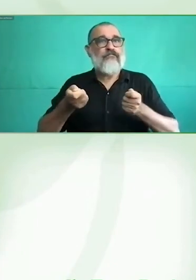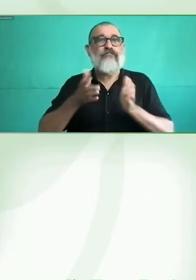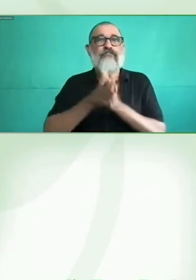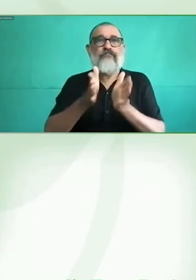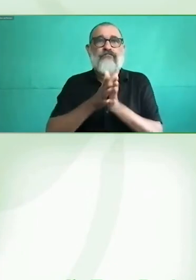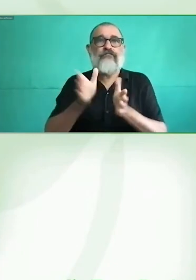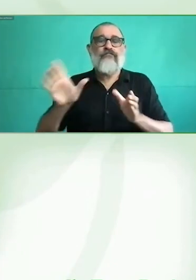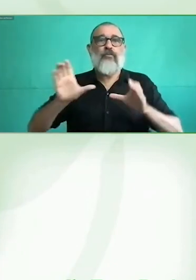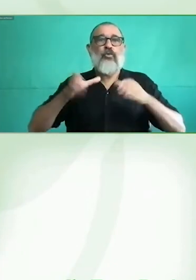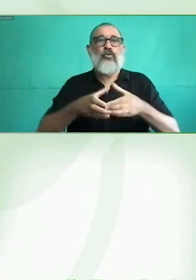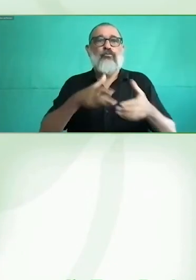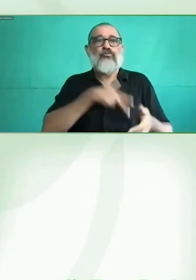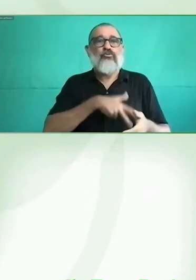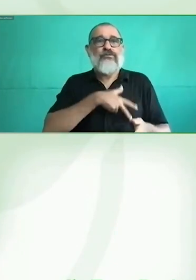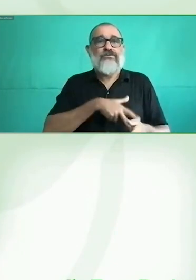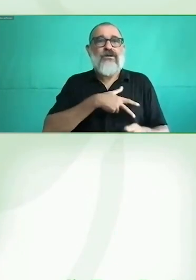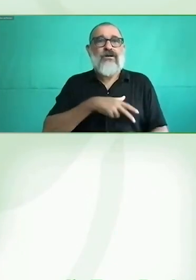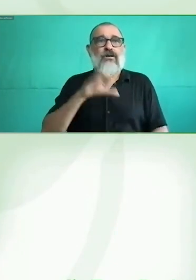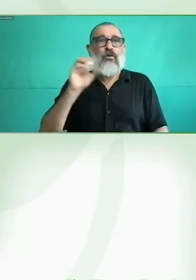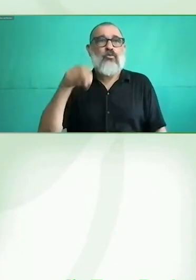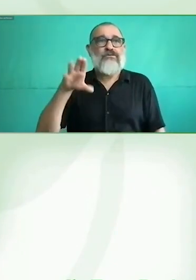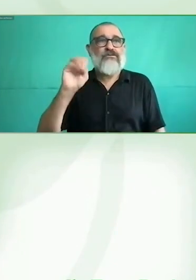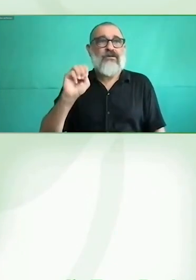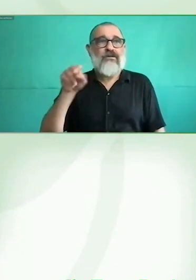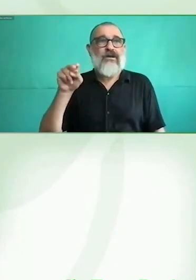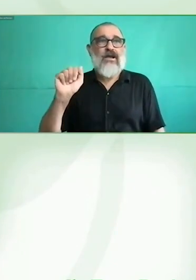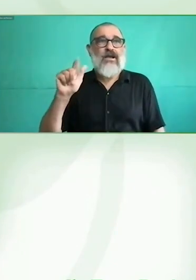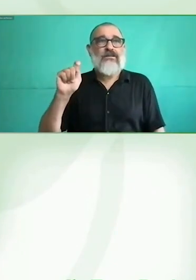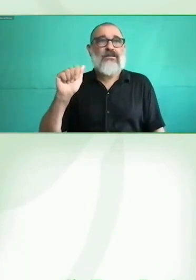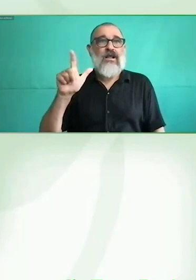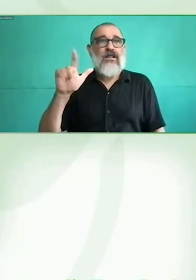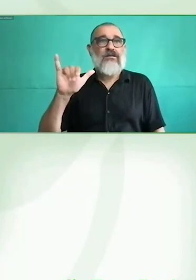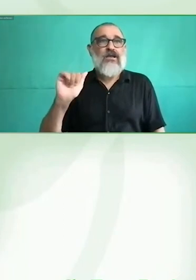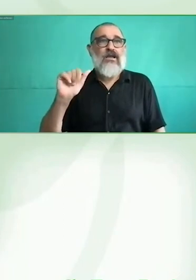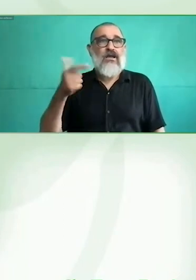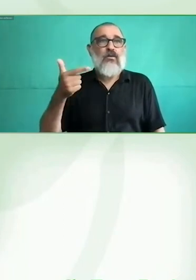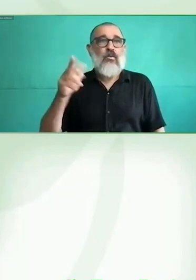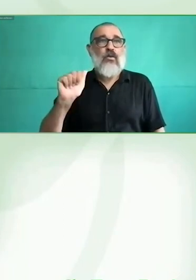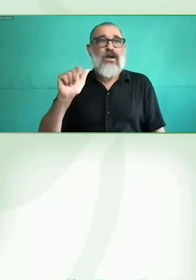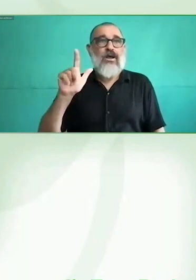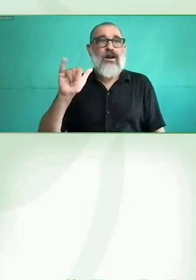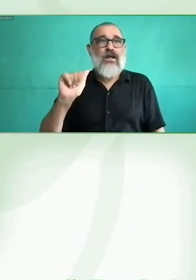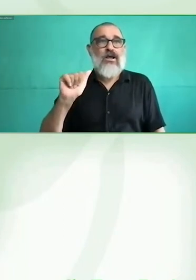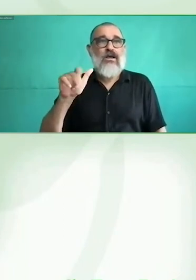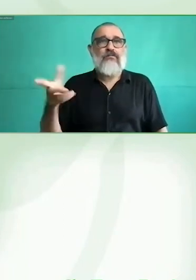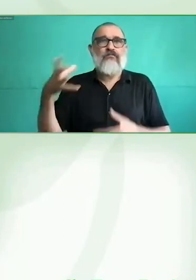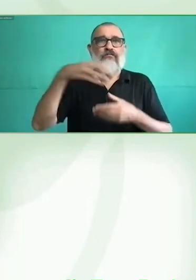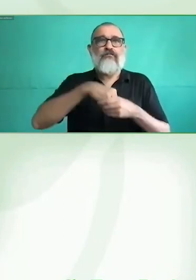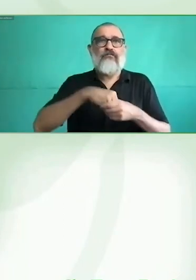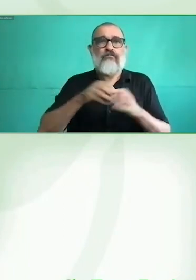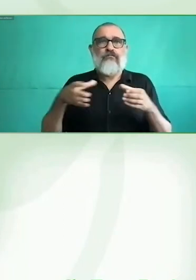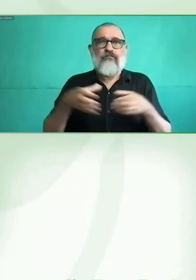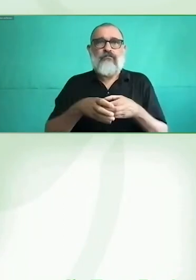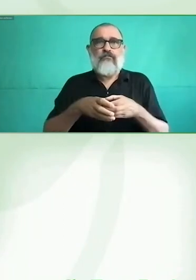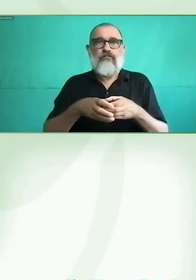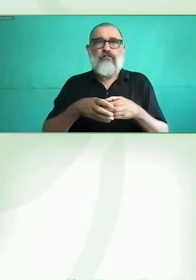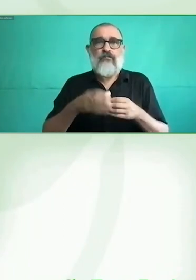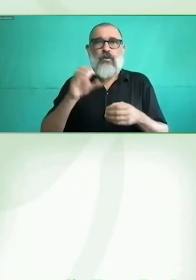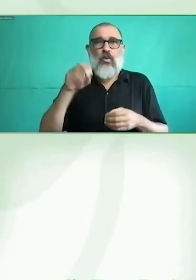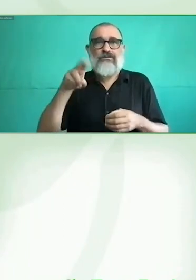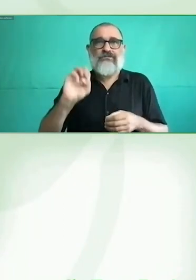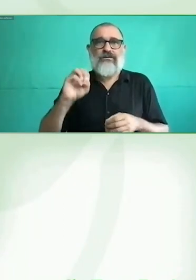2017. Y hoy día es la persona responsable de alianzas y programas internacionales. Además, tiene un